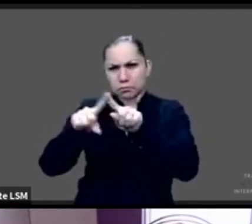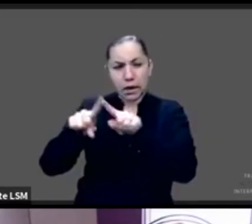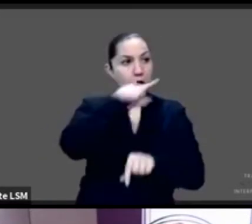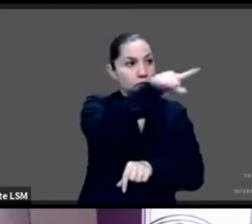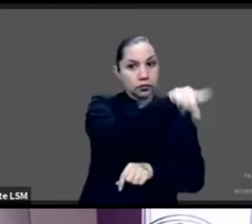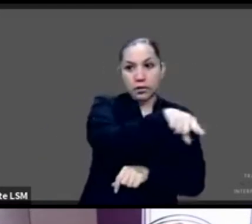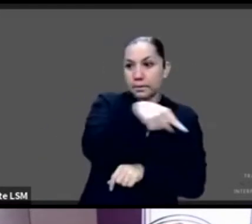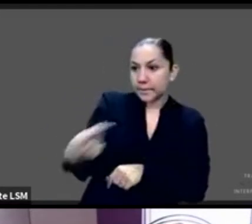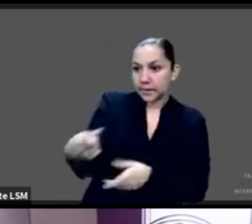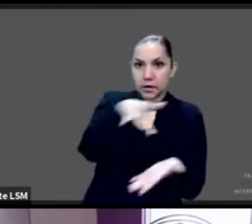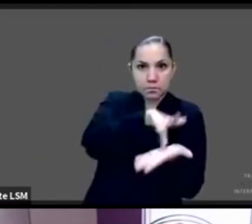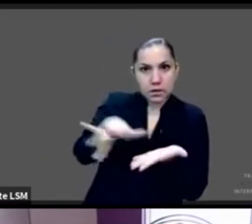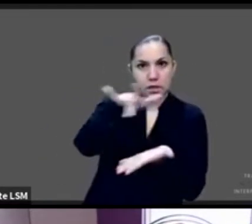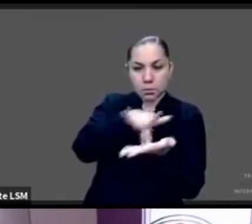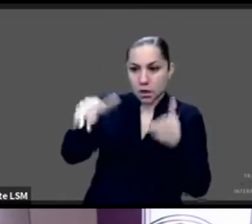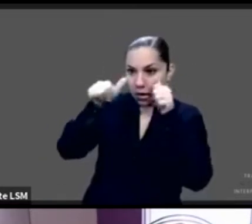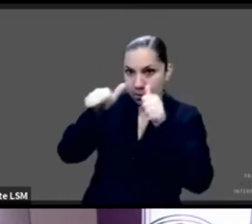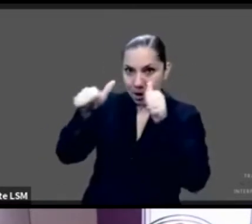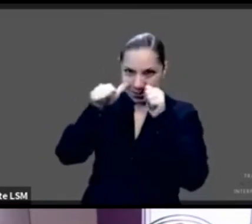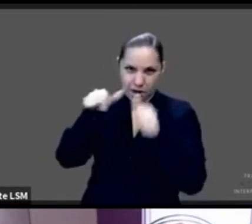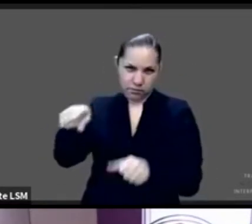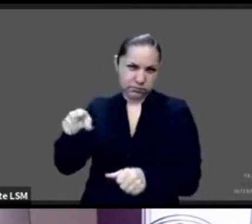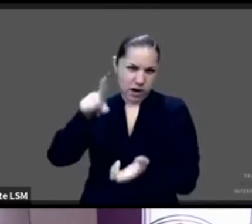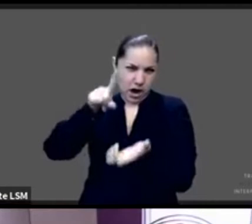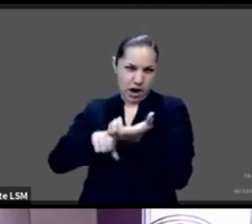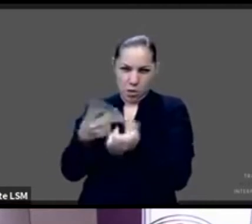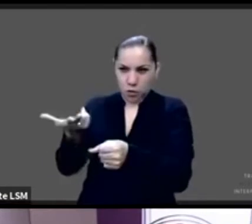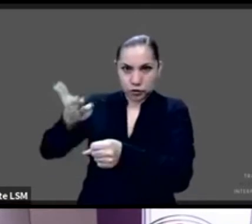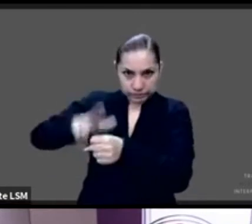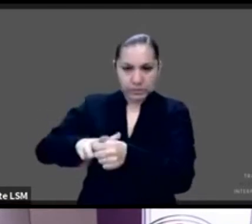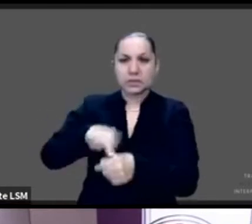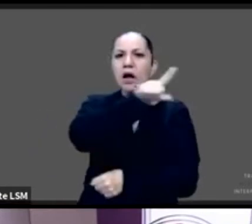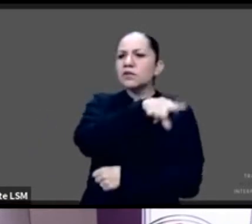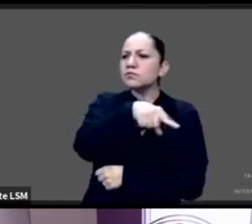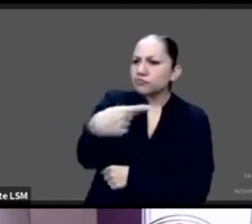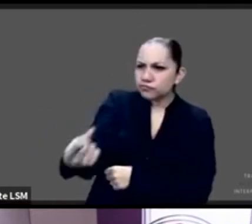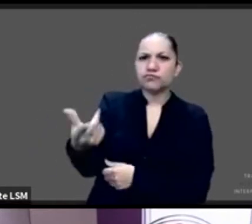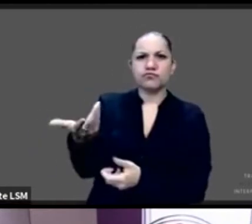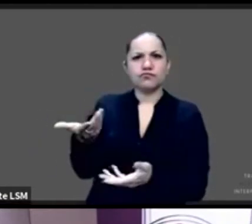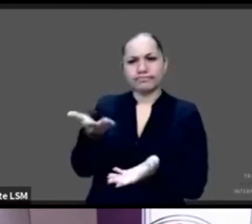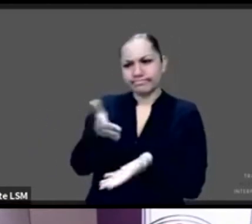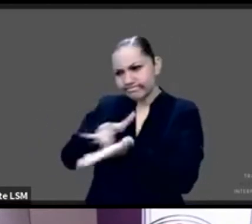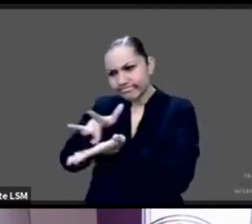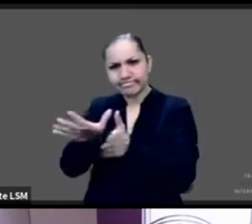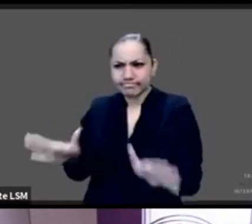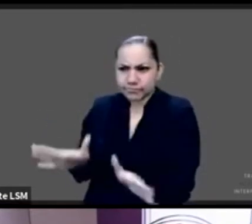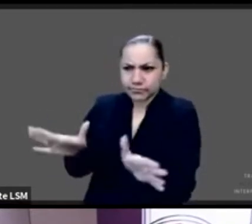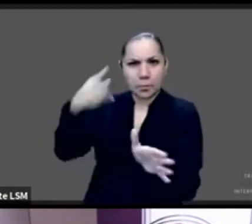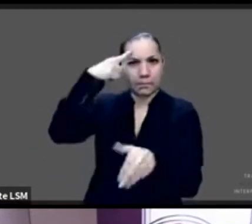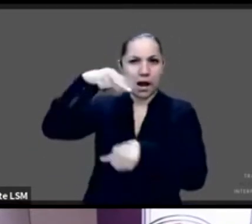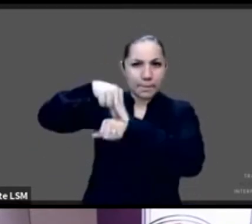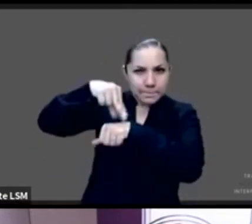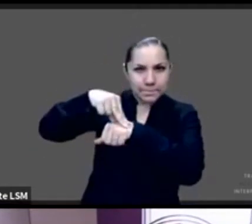hospitalización, desde el apego al tratamiento, los aspectos anímicos,